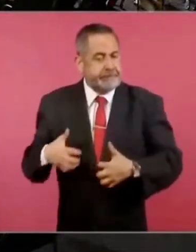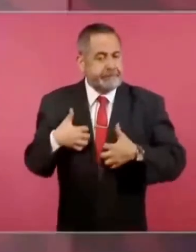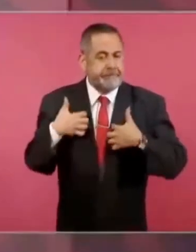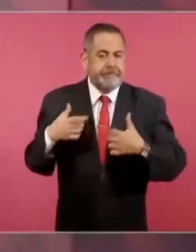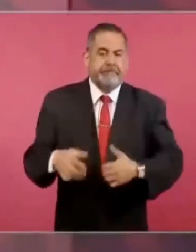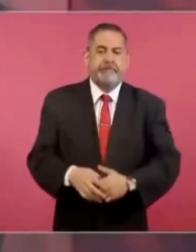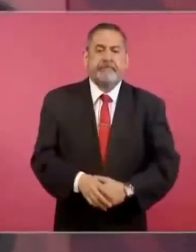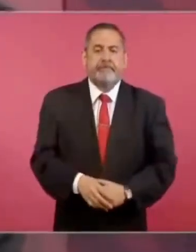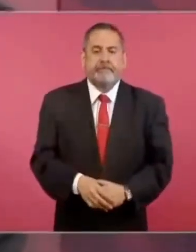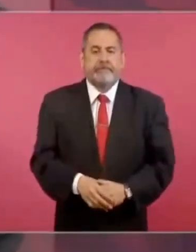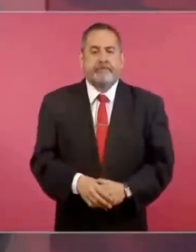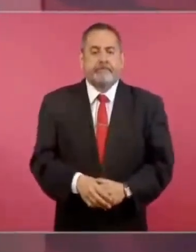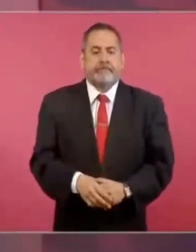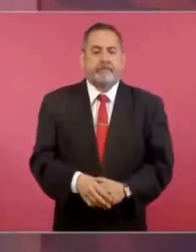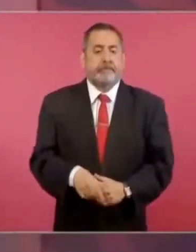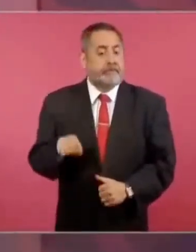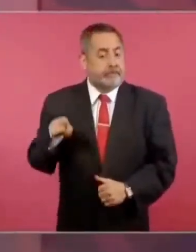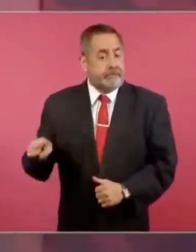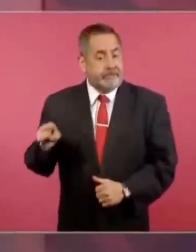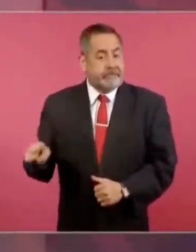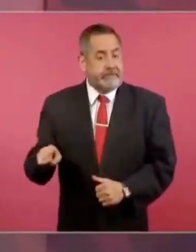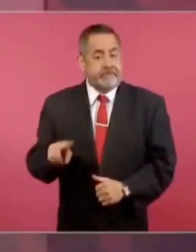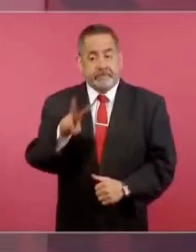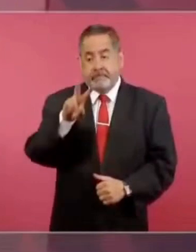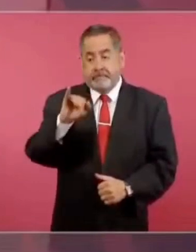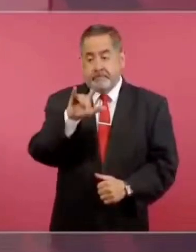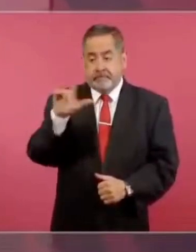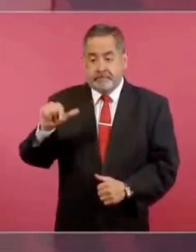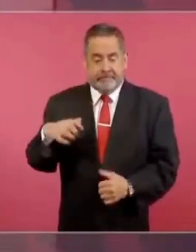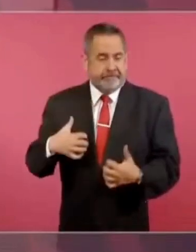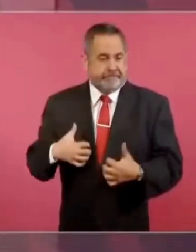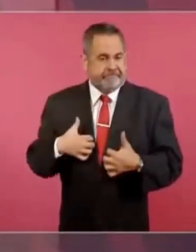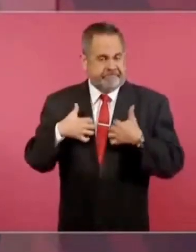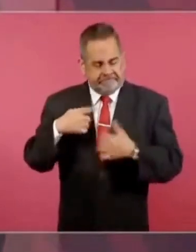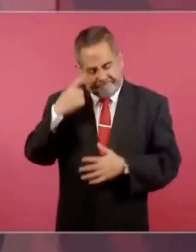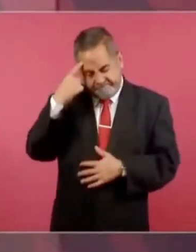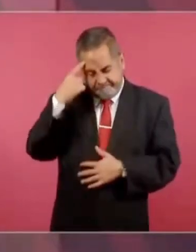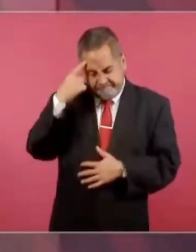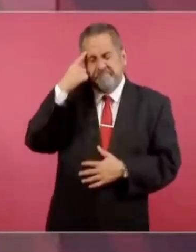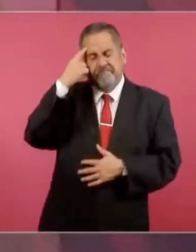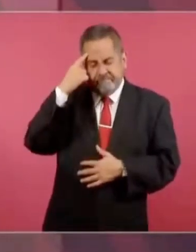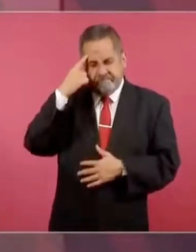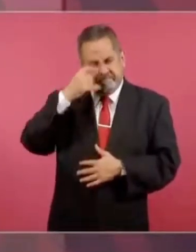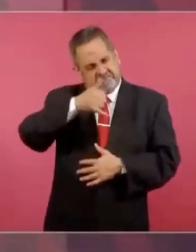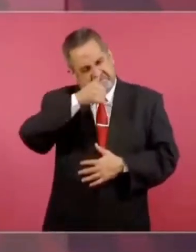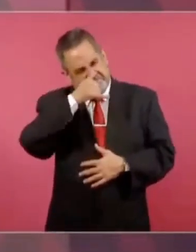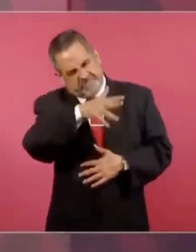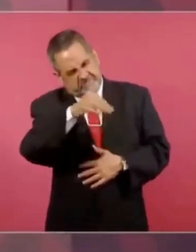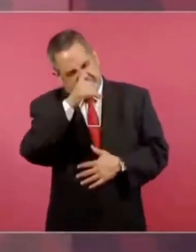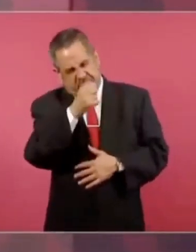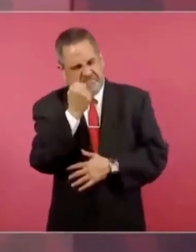Eso lo llevó a la rebeldía